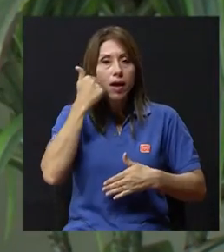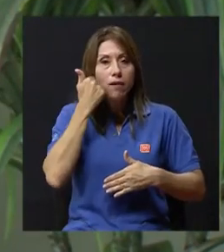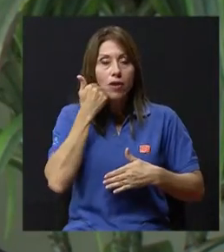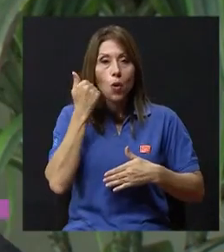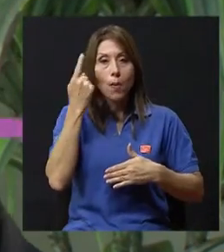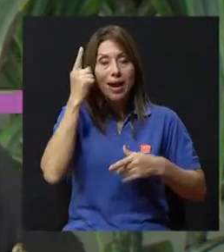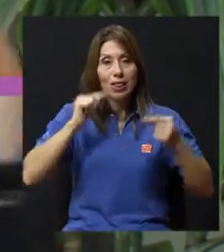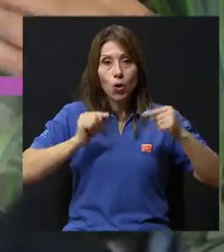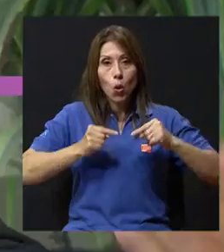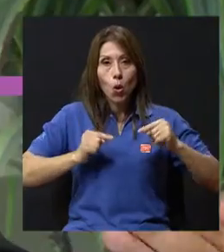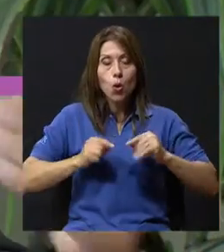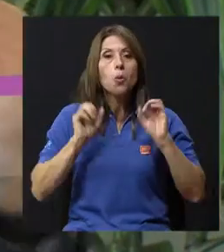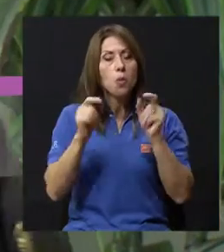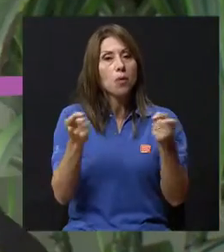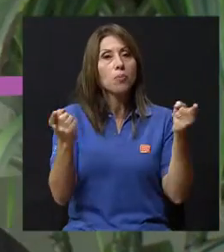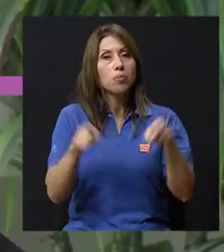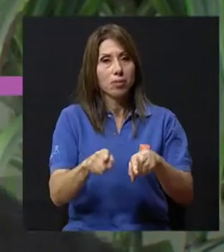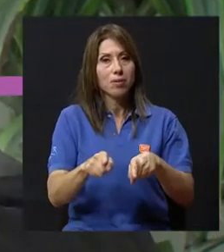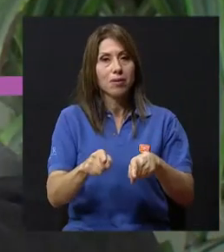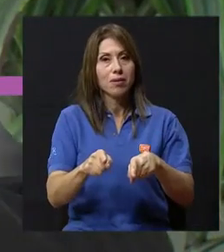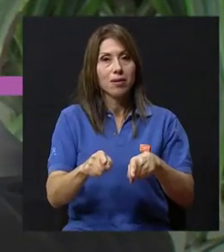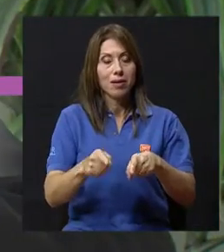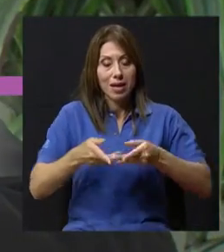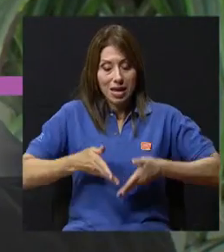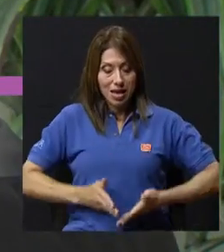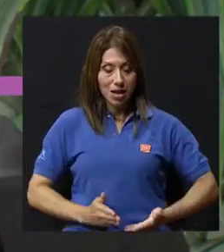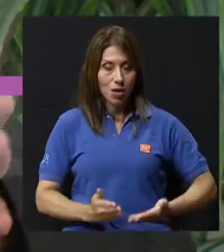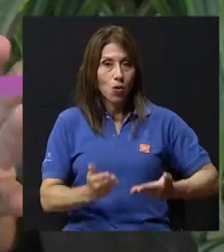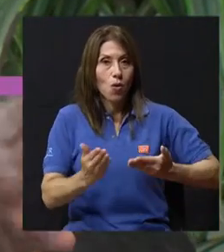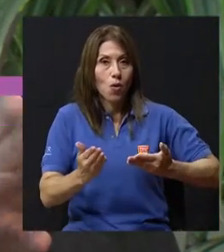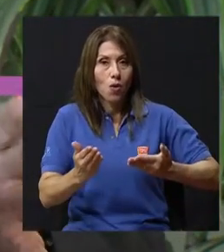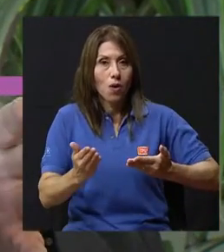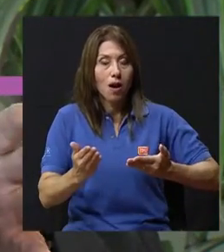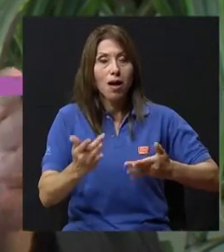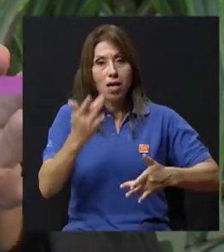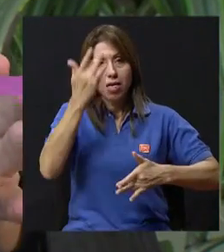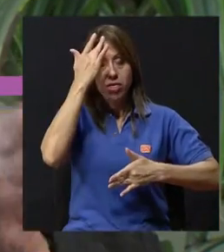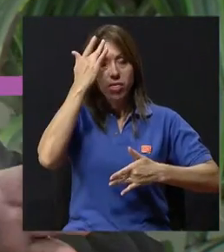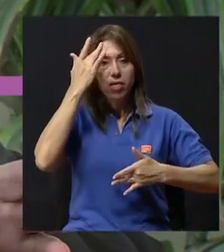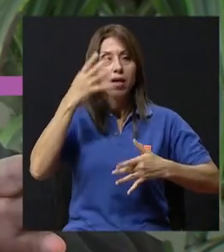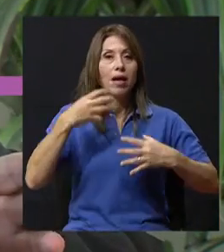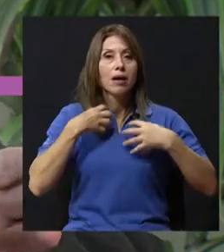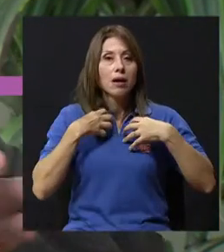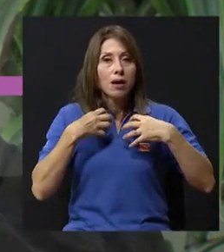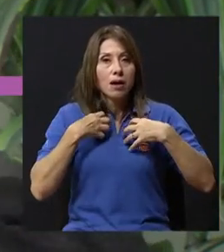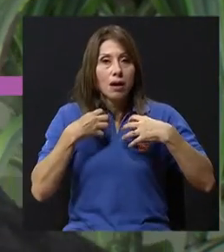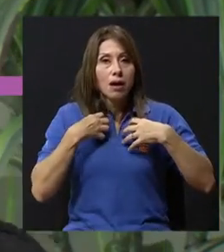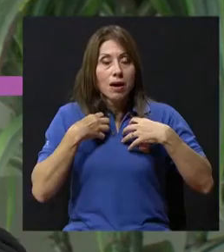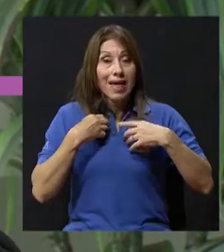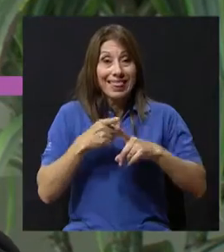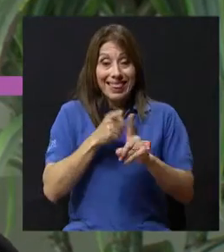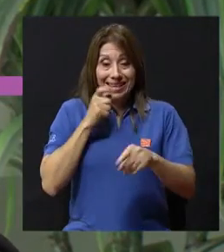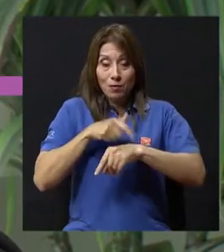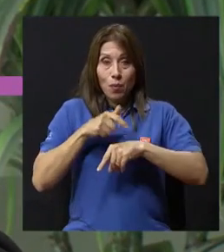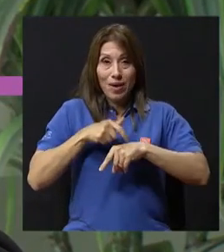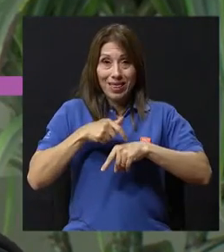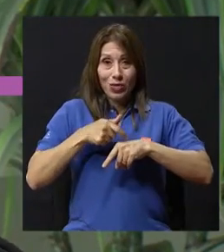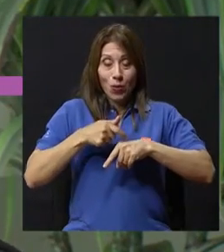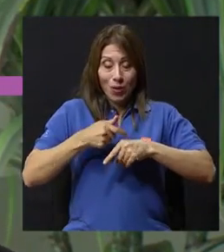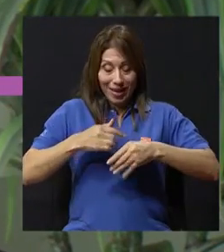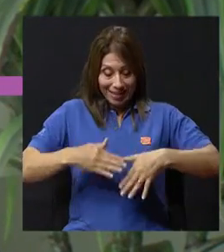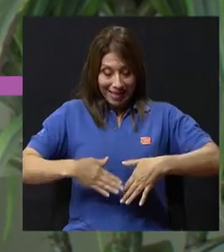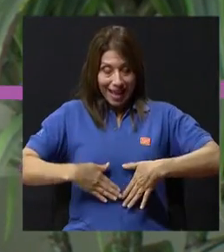por ejemplo, se ha visto que incrementa el riesgo de asma. Así que desde que el niño está en el vientre materno hasta que el niño se va